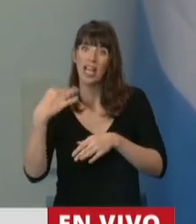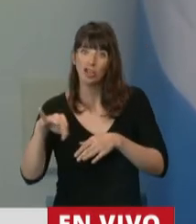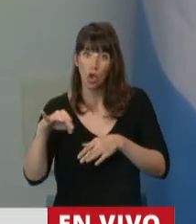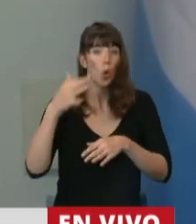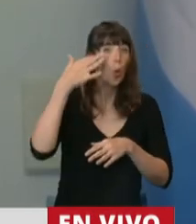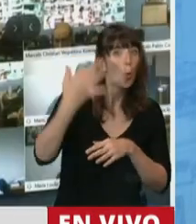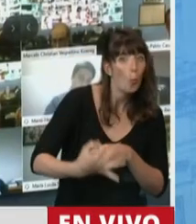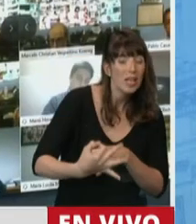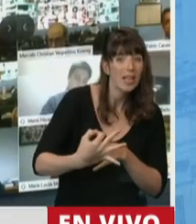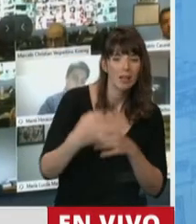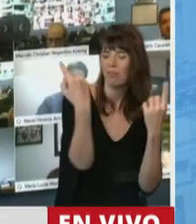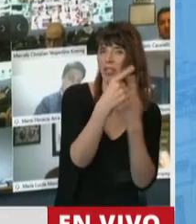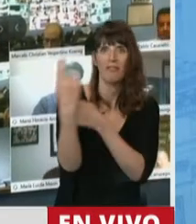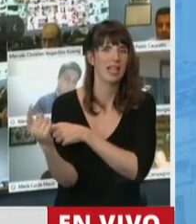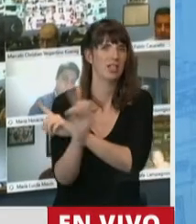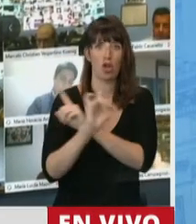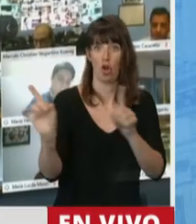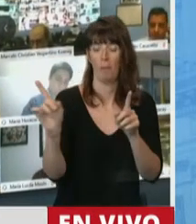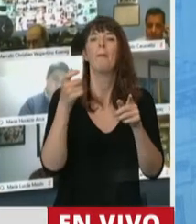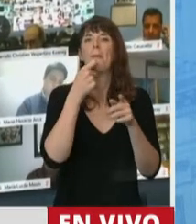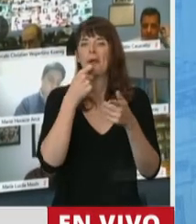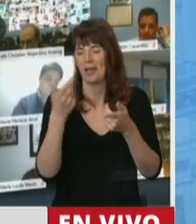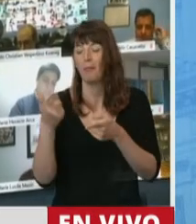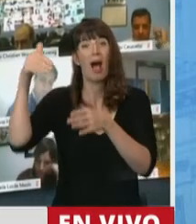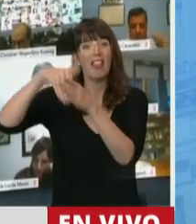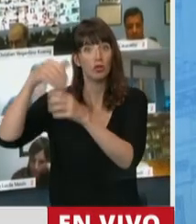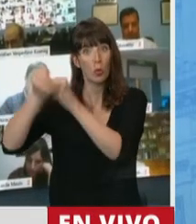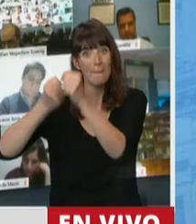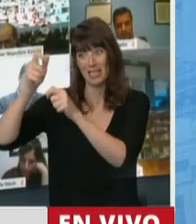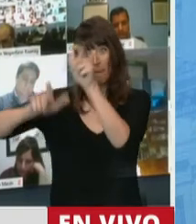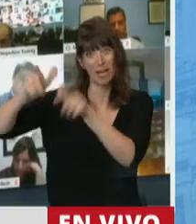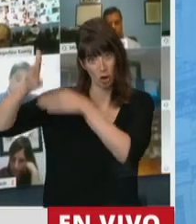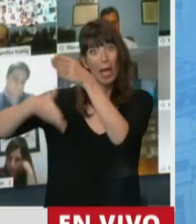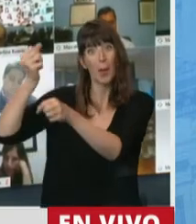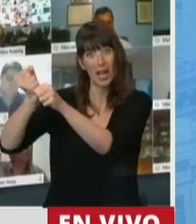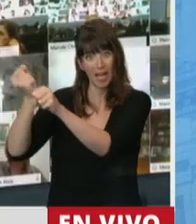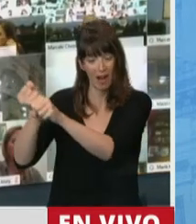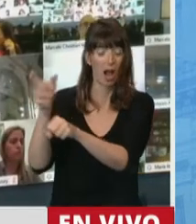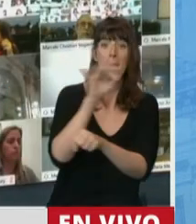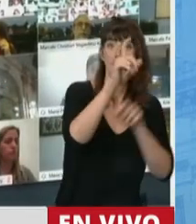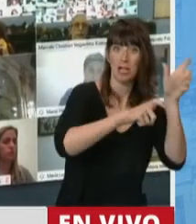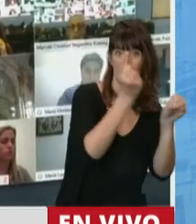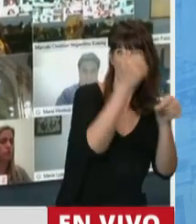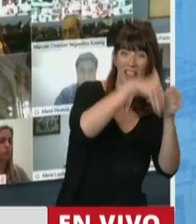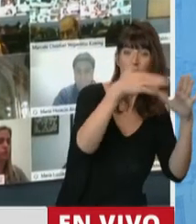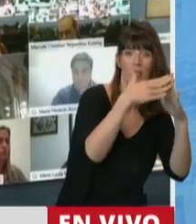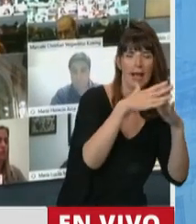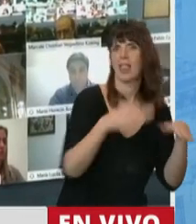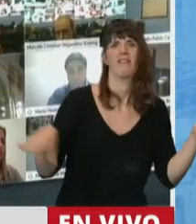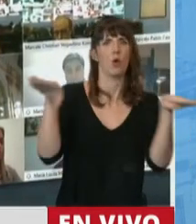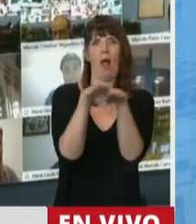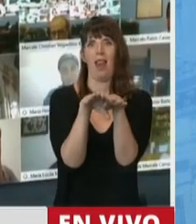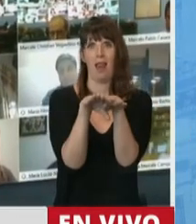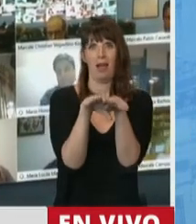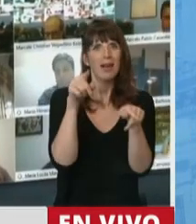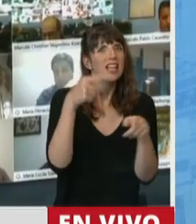realizan las tareas dentro de una empresa, por ejemplo, o los que lo hacen desde afuera de sus casas. Desde afuera, desde